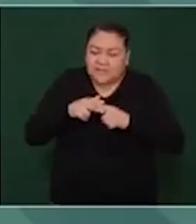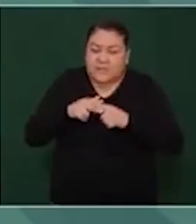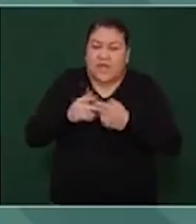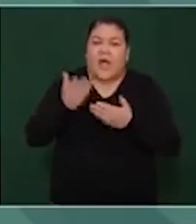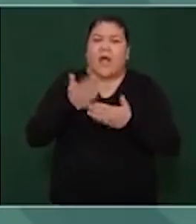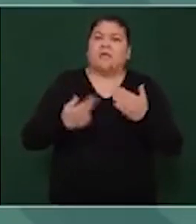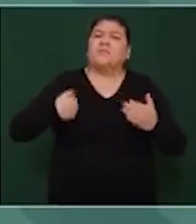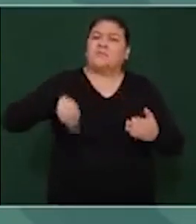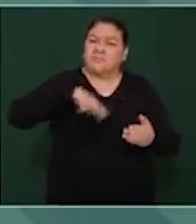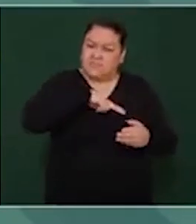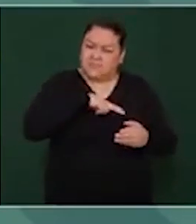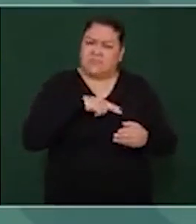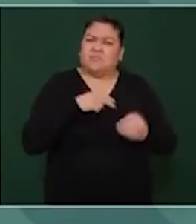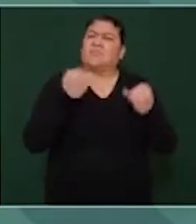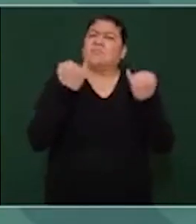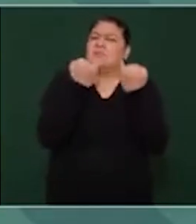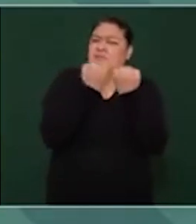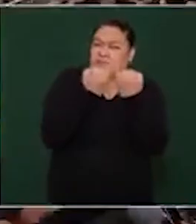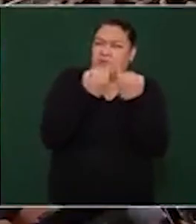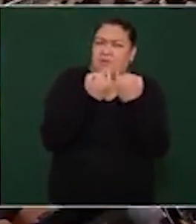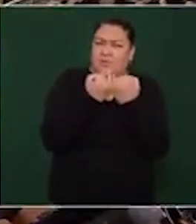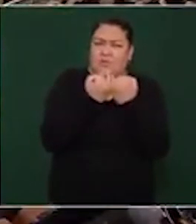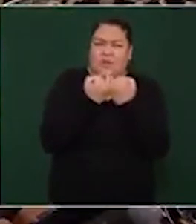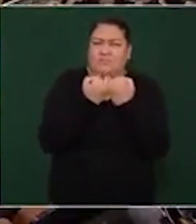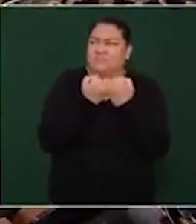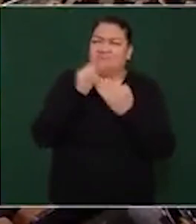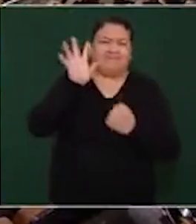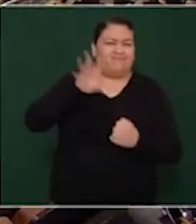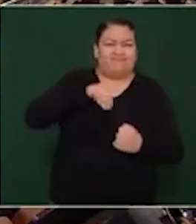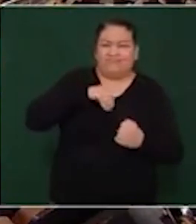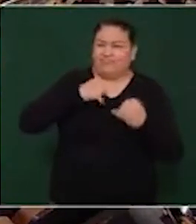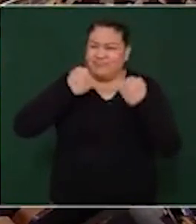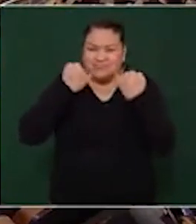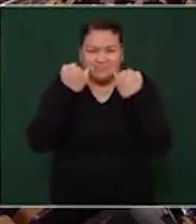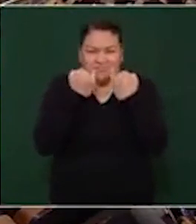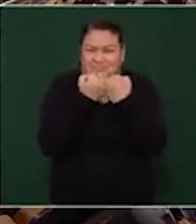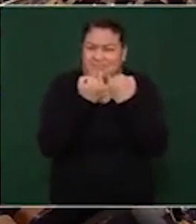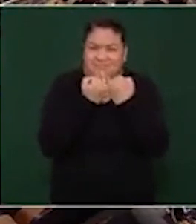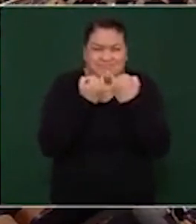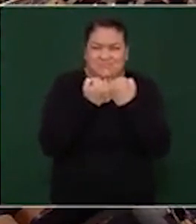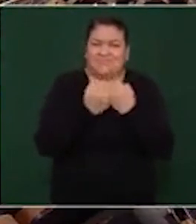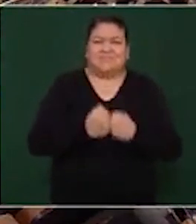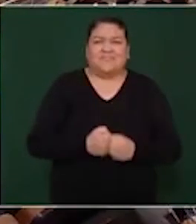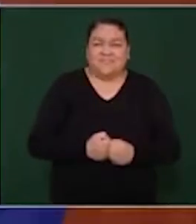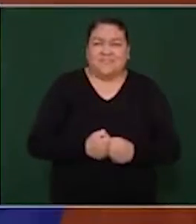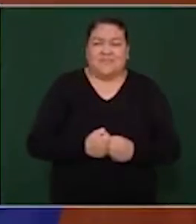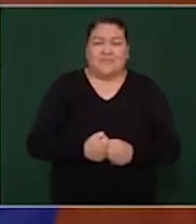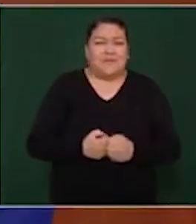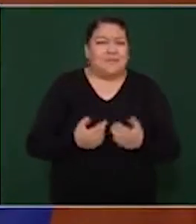Nosotros tenemos que ir hacia allá para